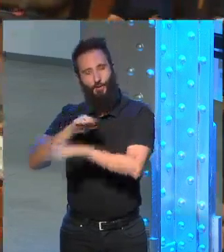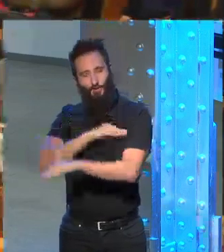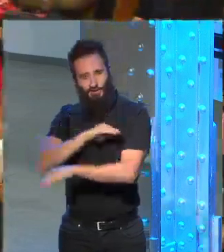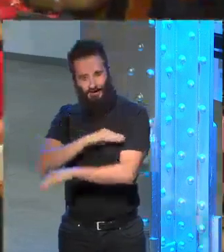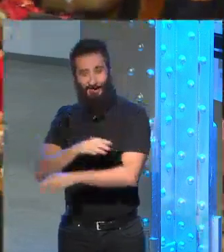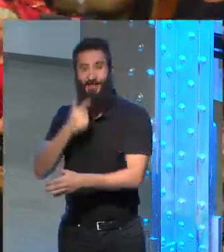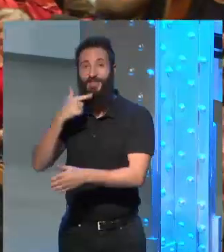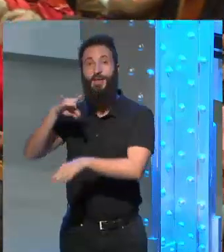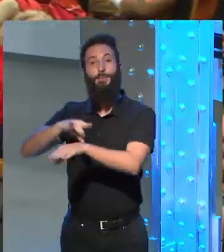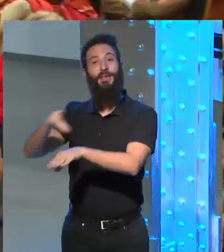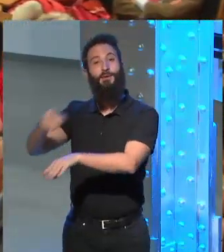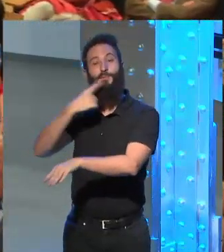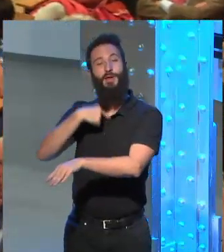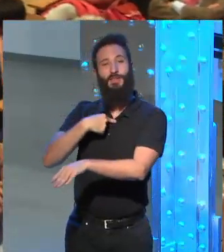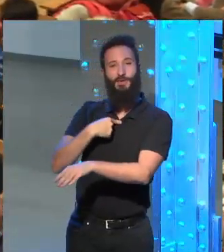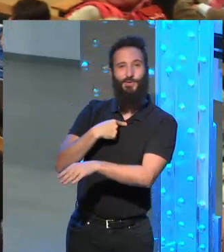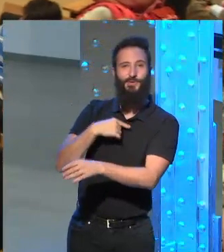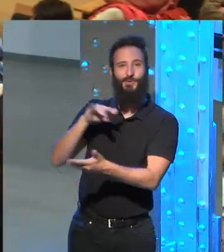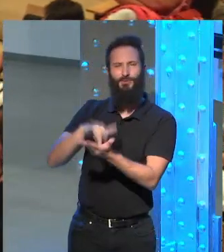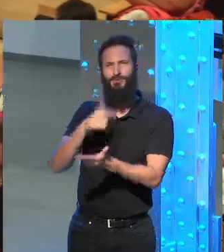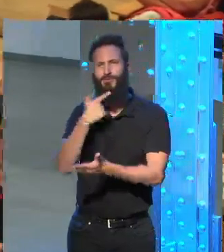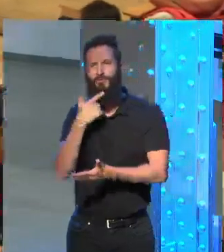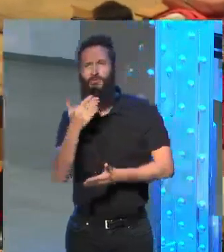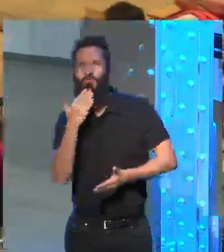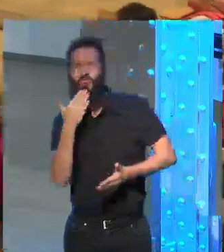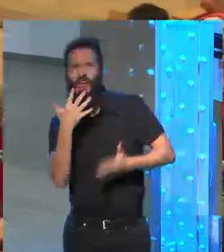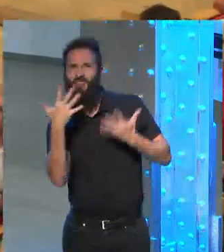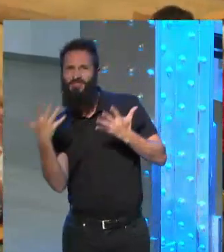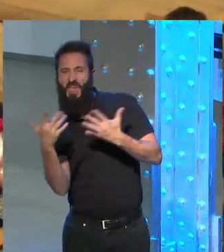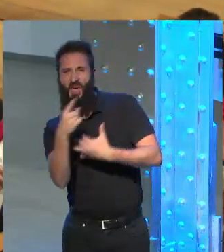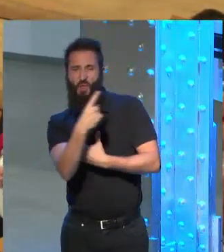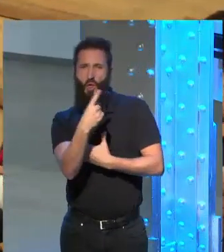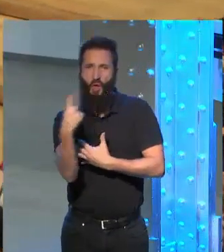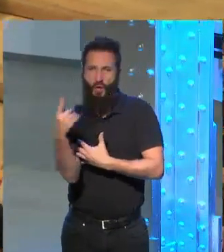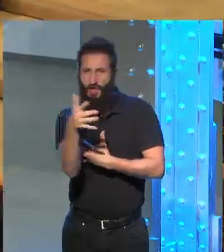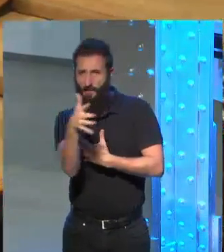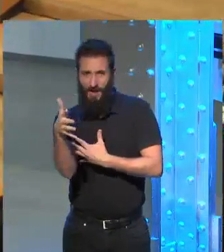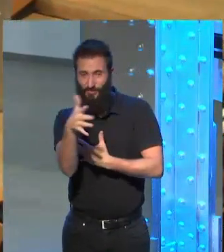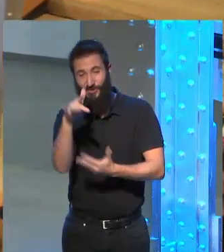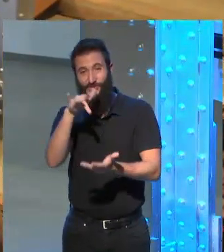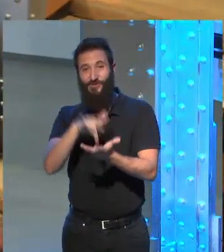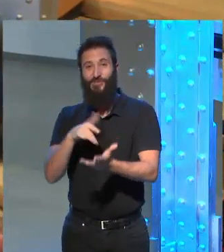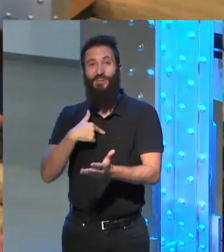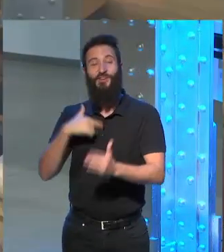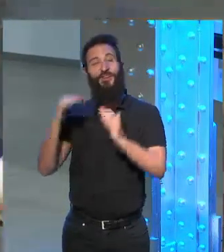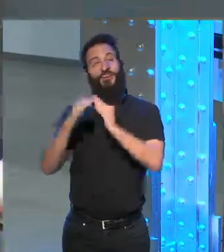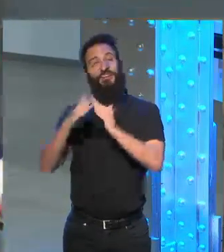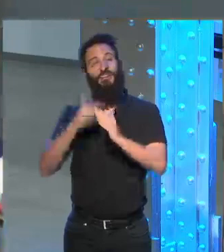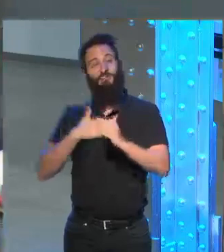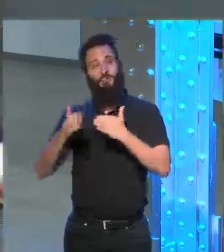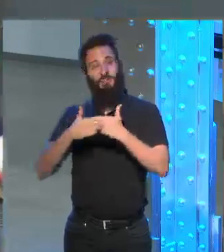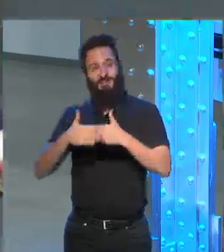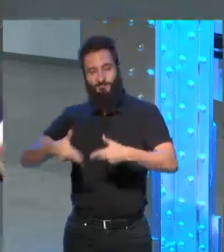él me dijo mira yo tenía 10 11 años cuando un día estaba sentado en la puerta de mi casa